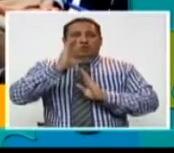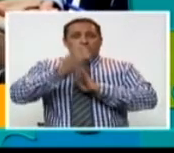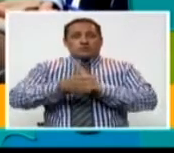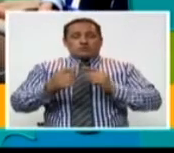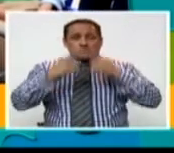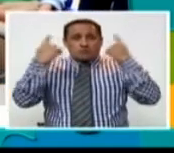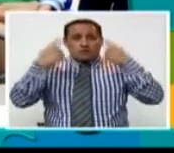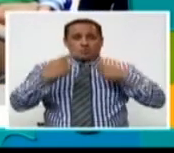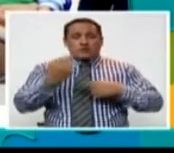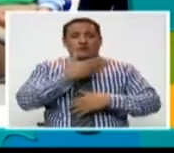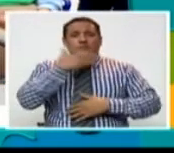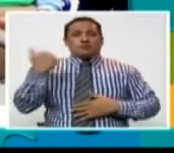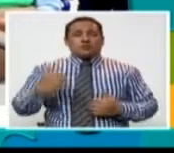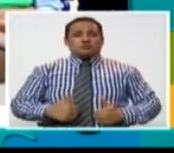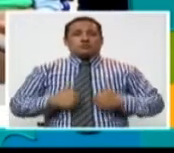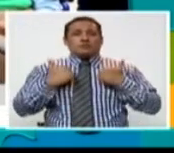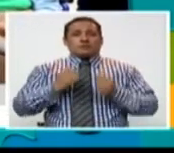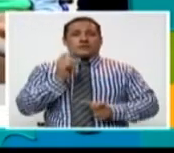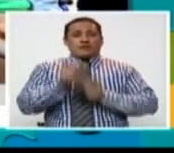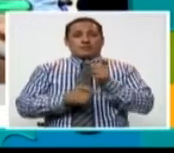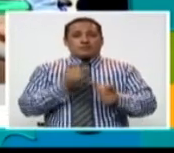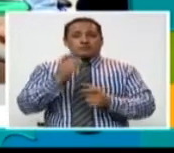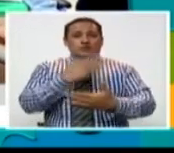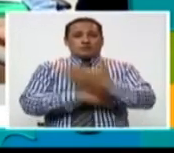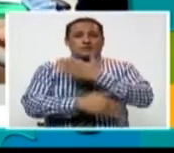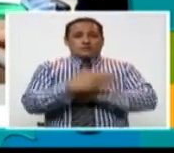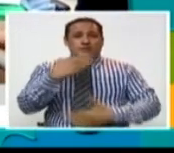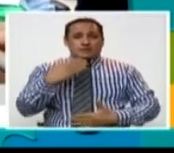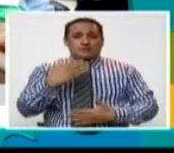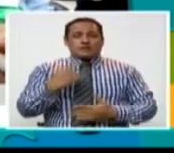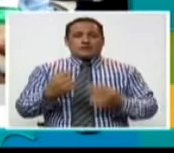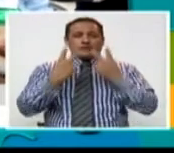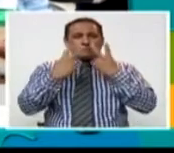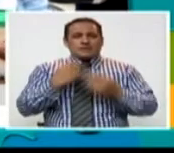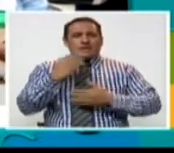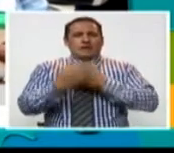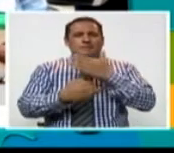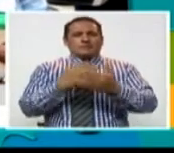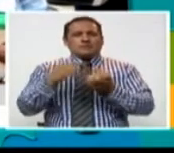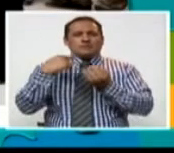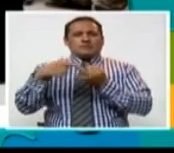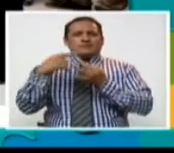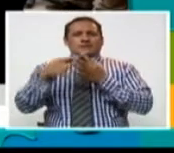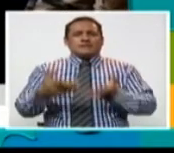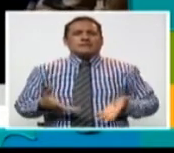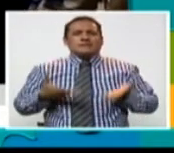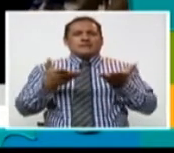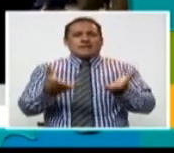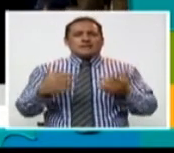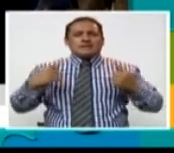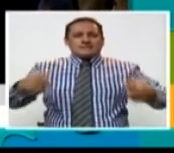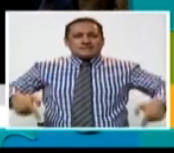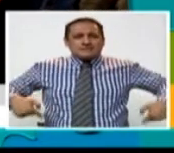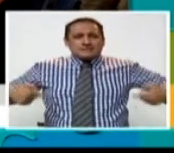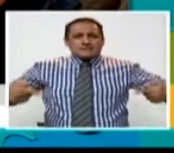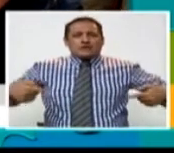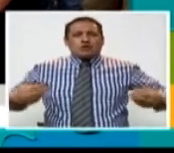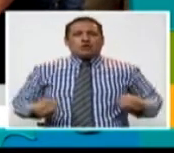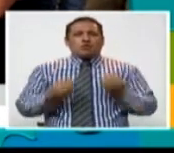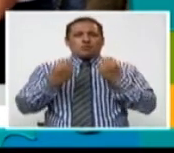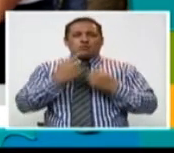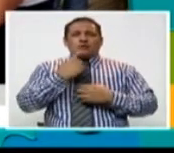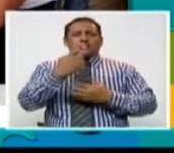CONADIS, en su rol de mejorar la calidad de vida de las personas con discapacidad, viene realizando diversas entregas de sillas de ruedas,